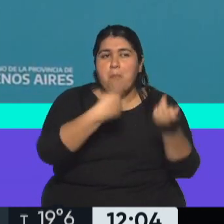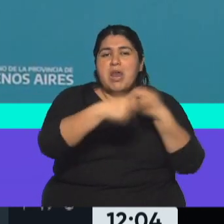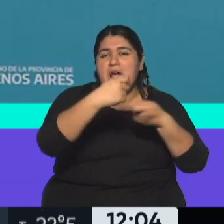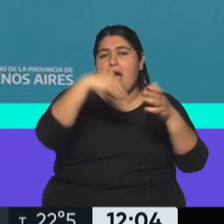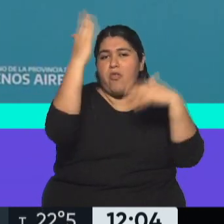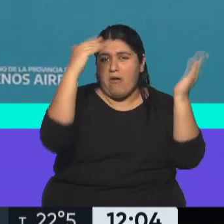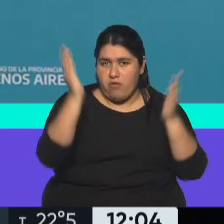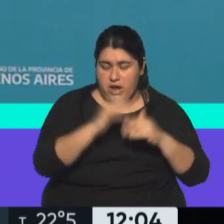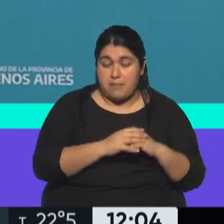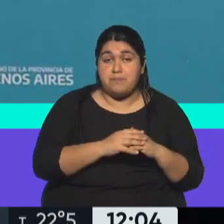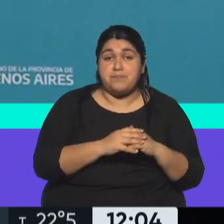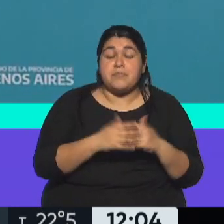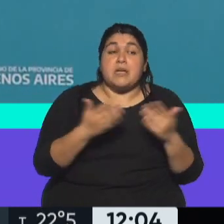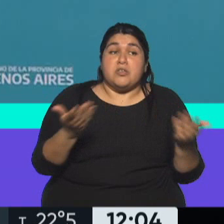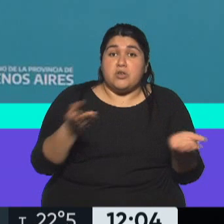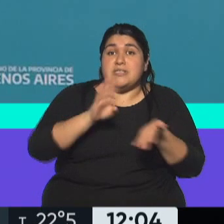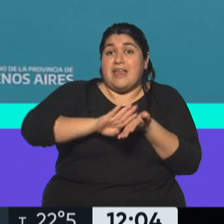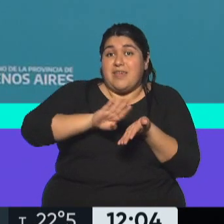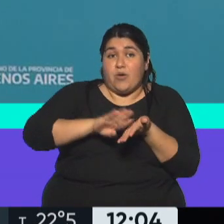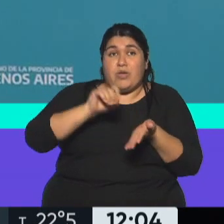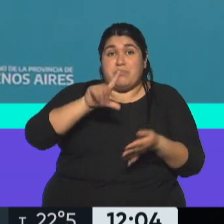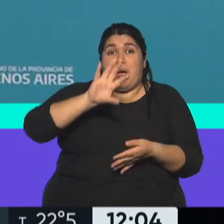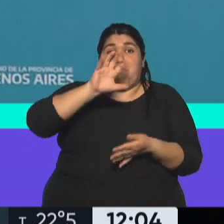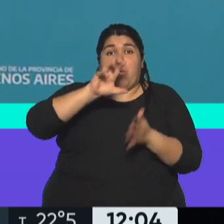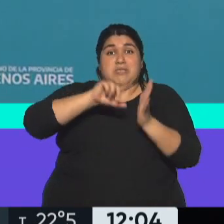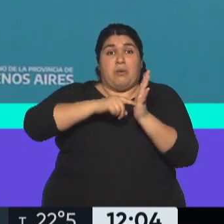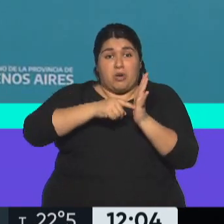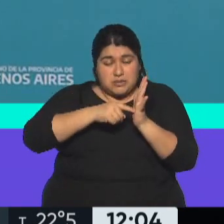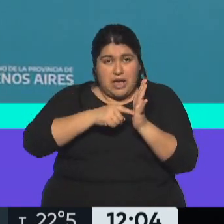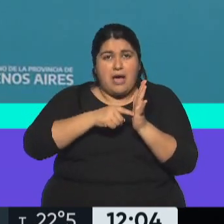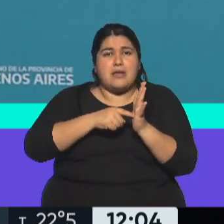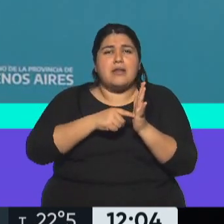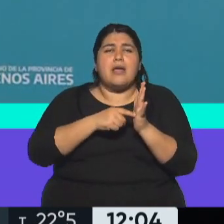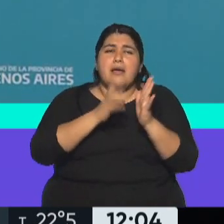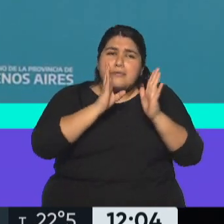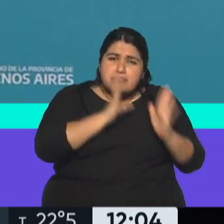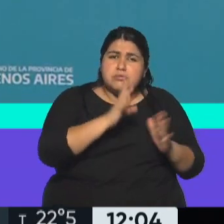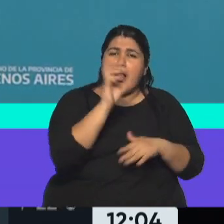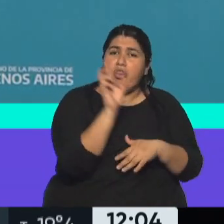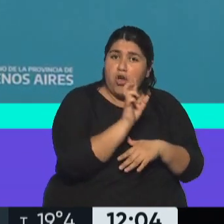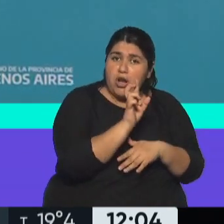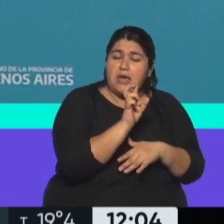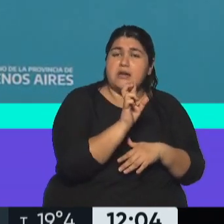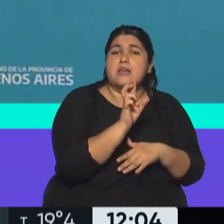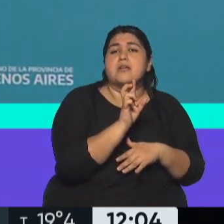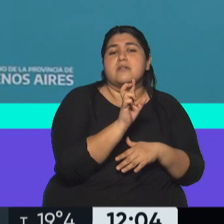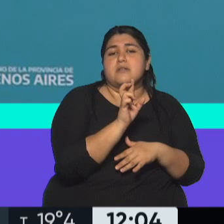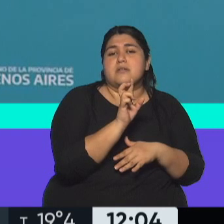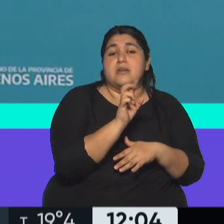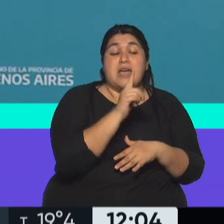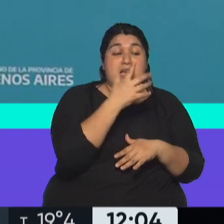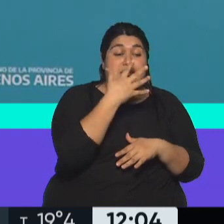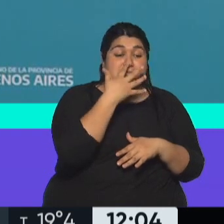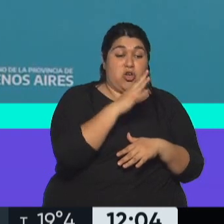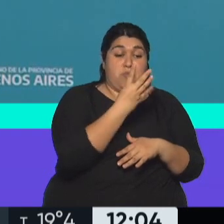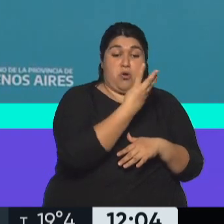es que el stock de deuda de la provincia de Buenos Aires en moneda extranjera pasó de 5